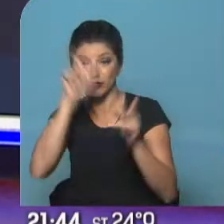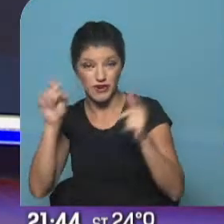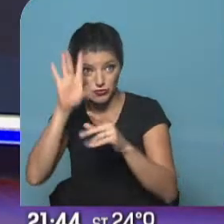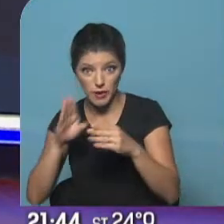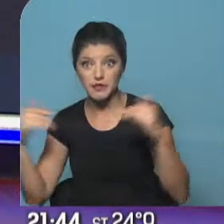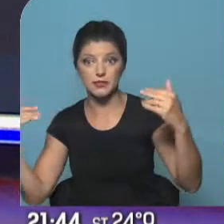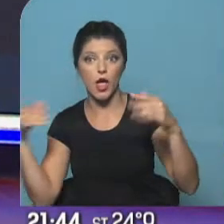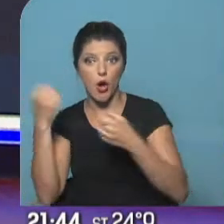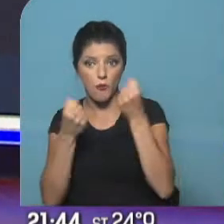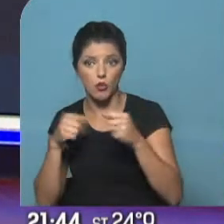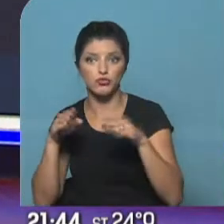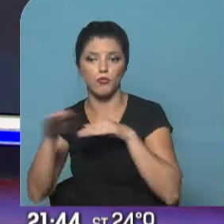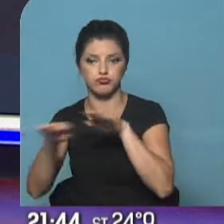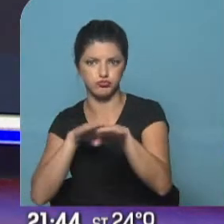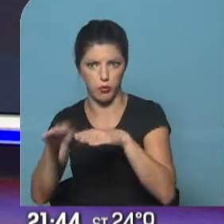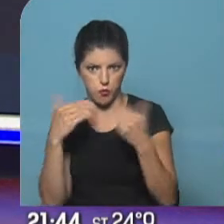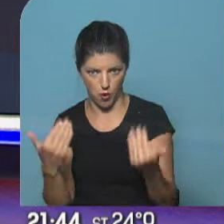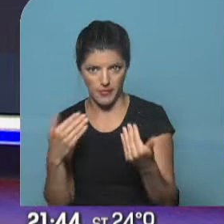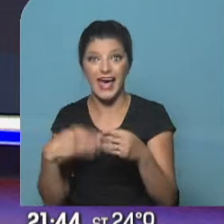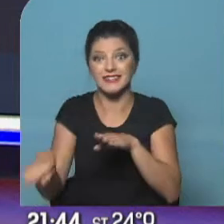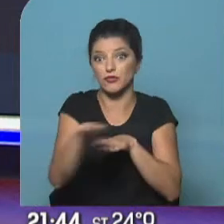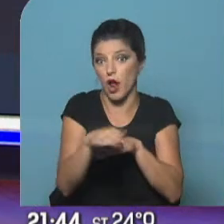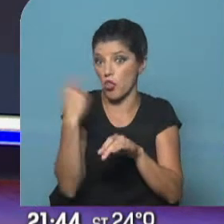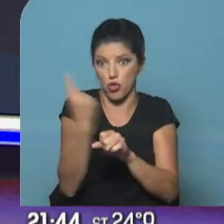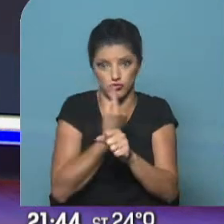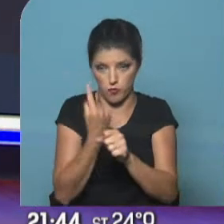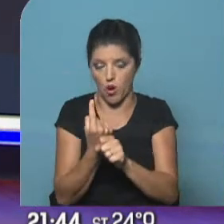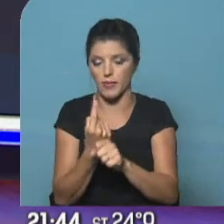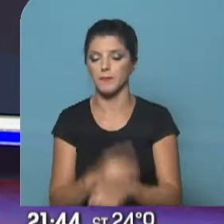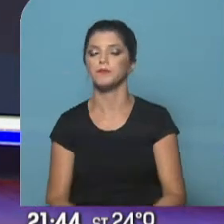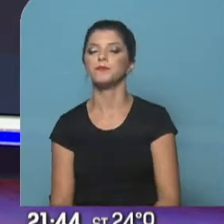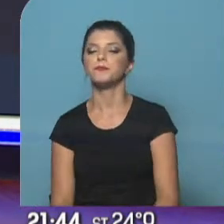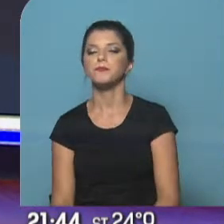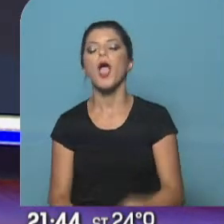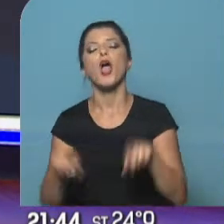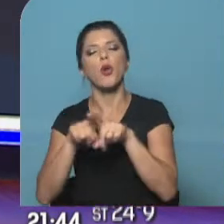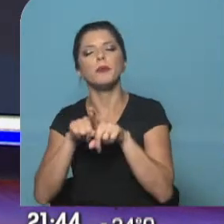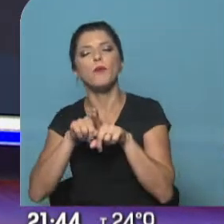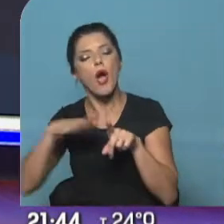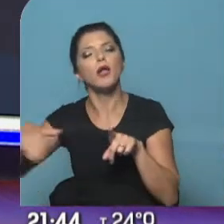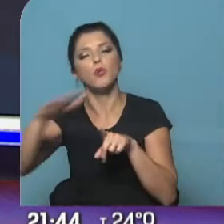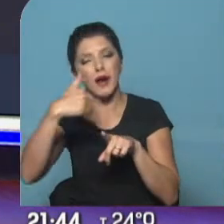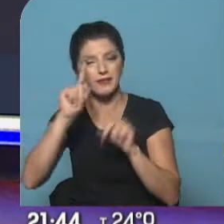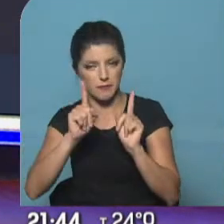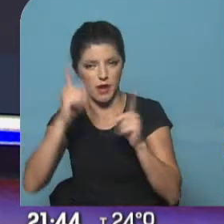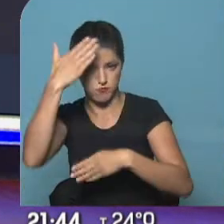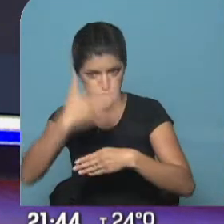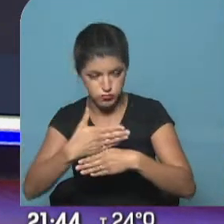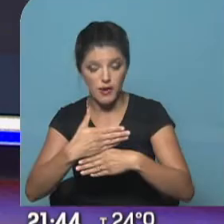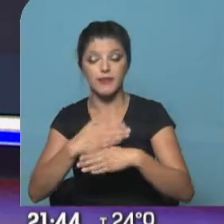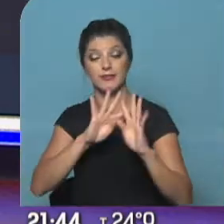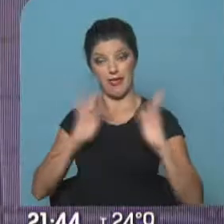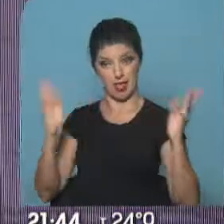circular y no se podrá estacionar allí las 24 horas. Lo mismo va a suceder, por supuesto, en todas las zonas que van a estar restringidas y también en Puerto Madero. Los